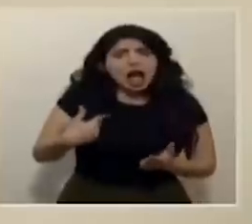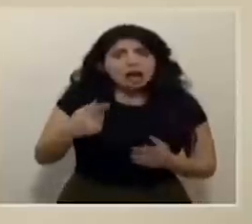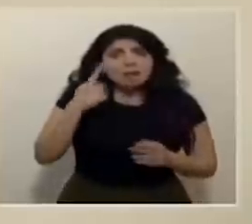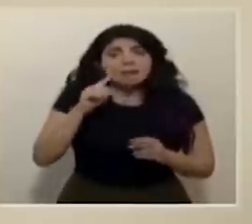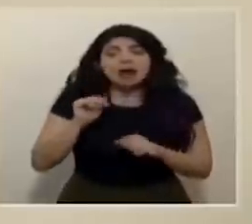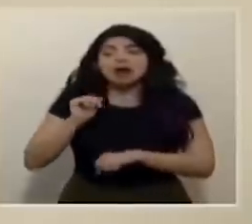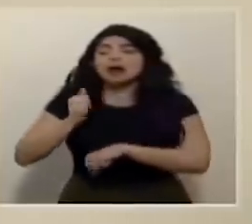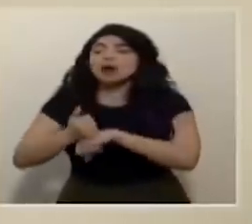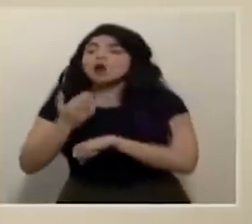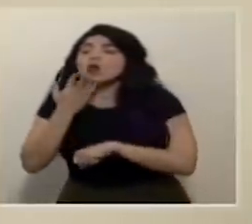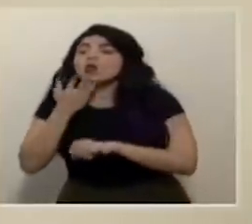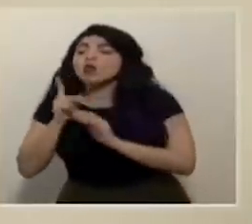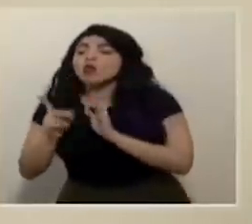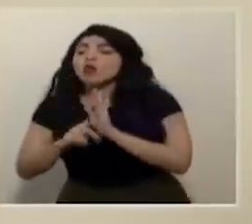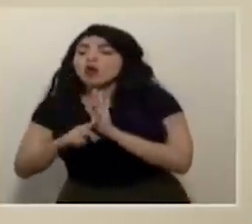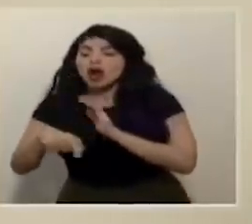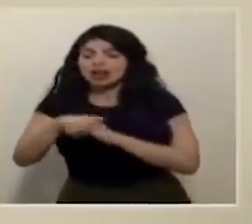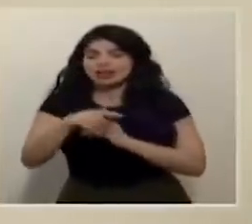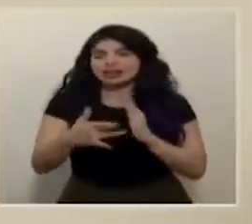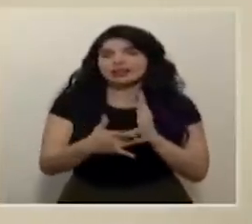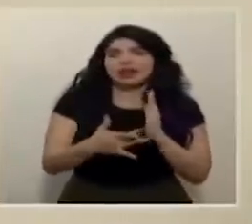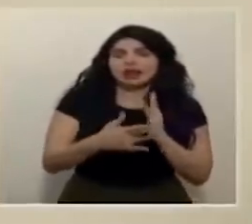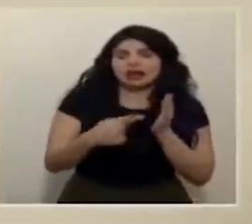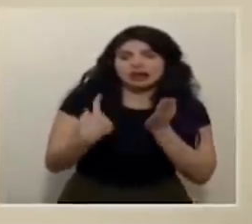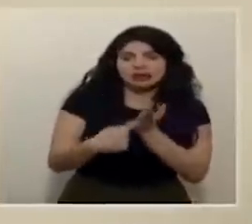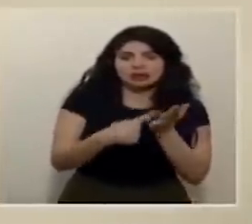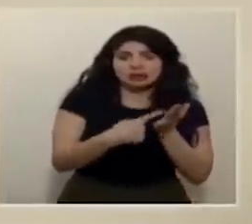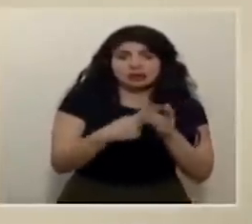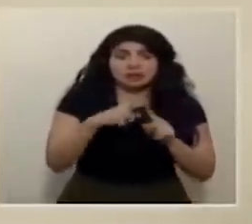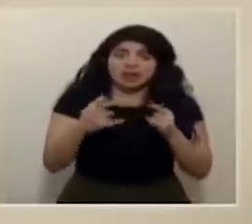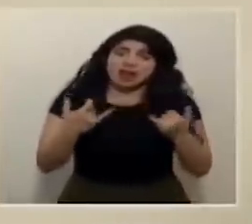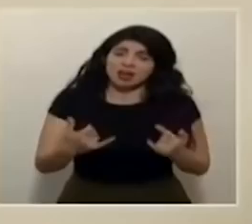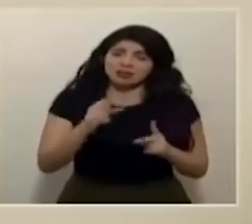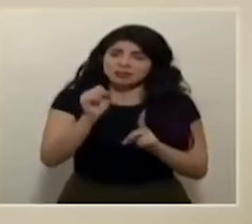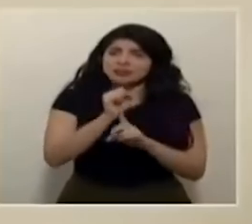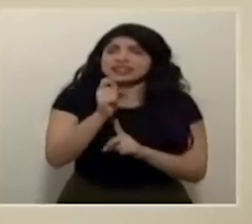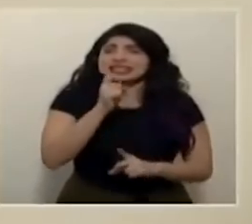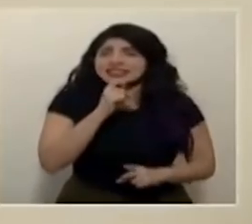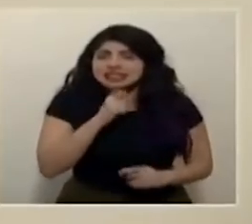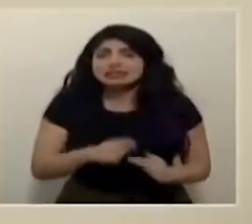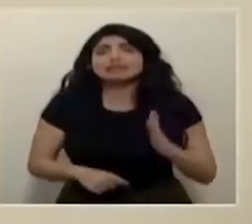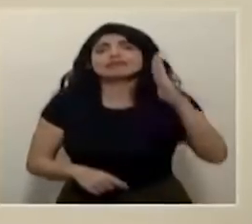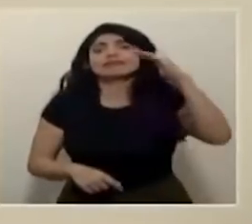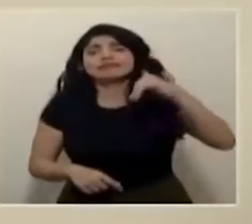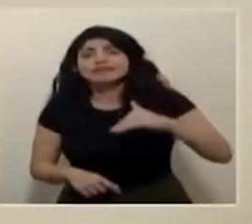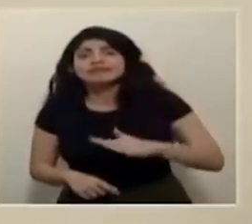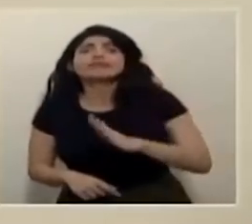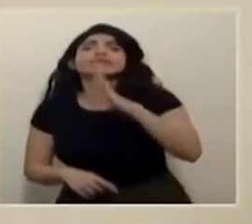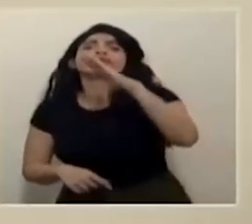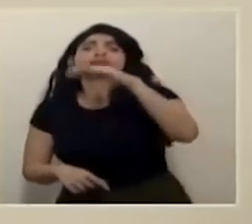una alerta pero es parte en realidad de estar en una situación tan difícil con picos con bajos con como hablábamos